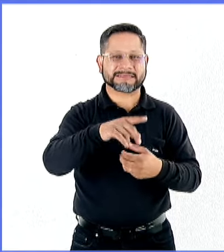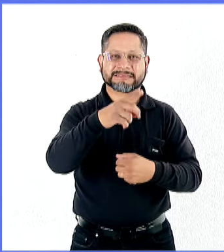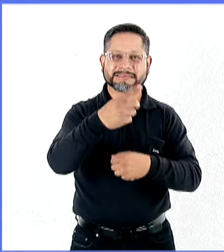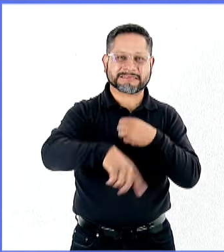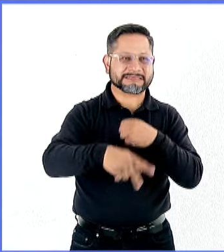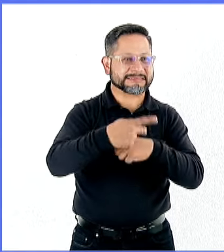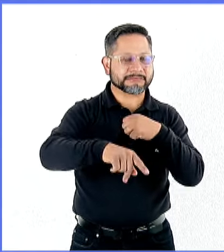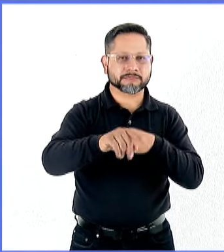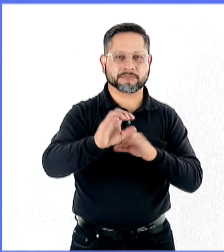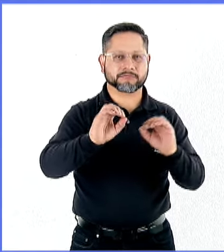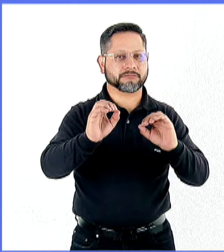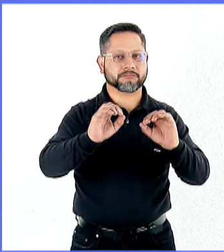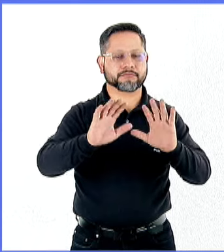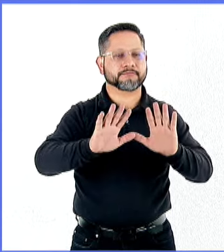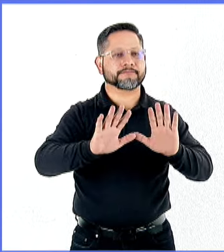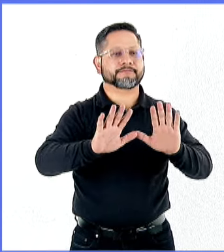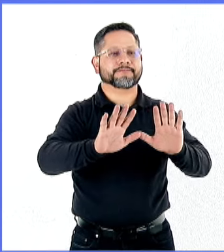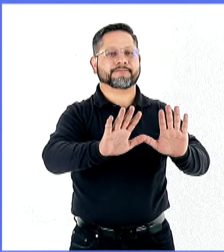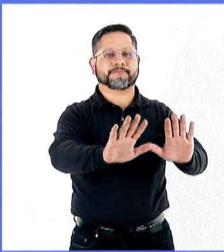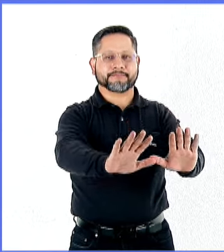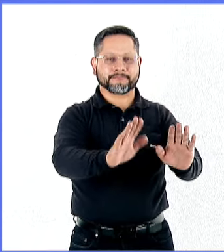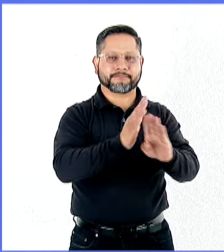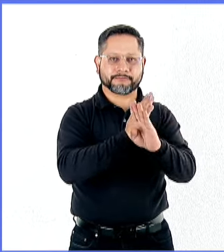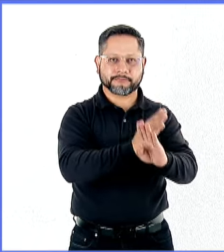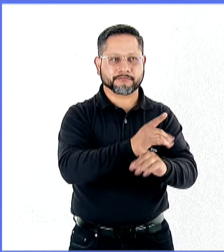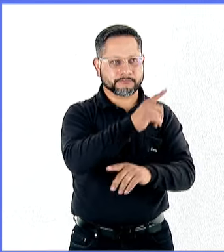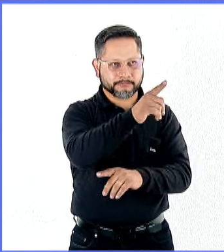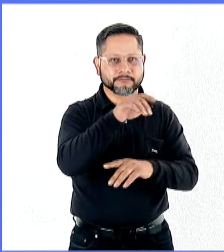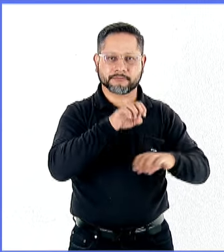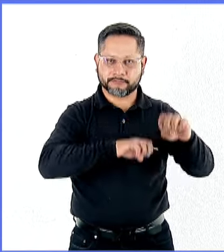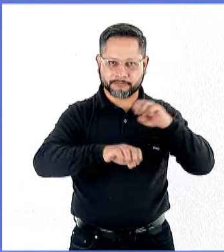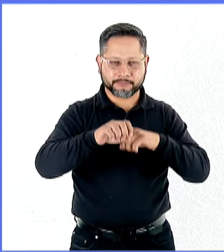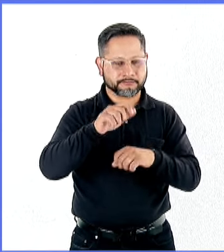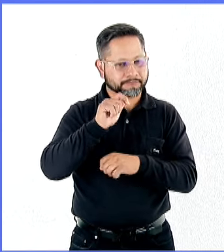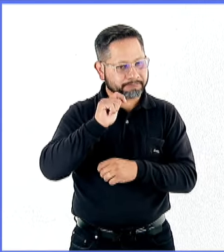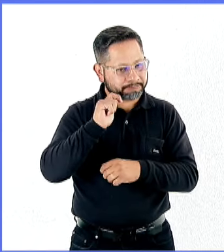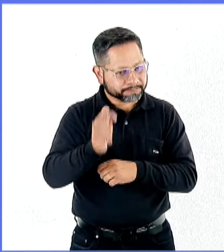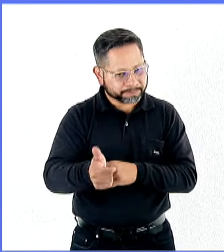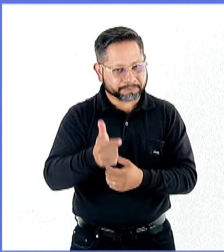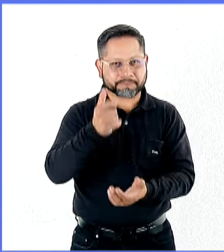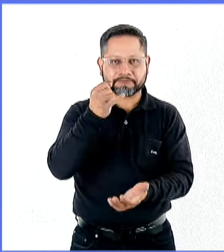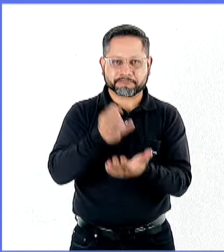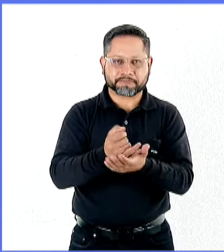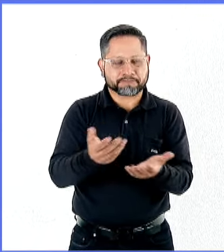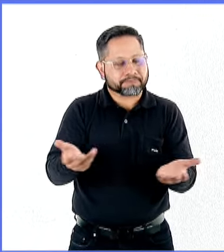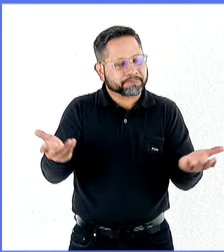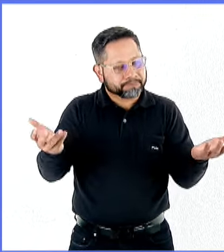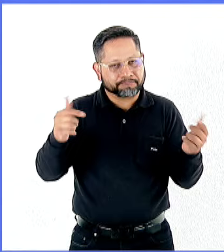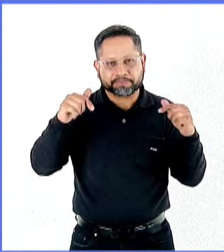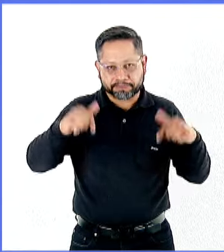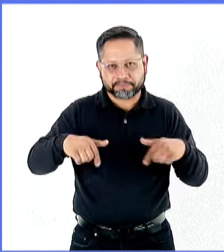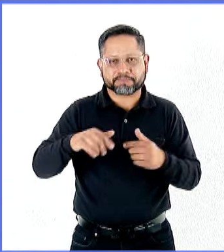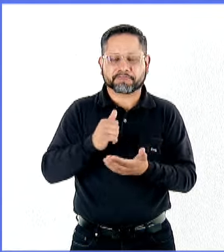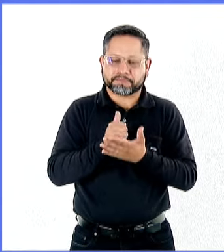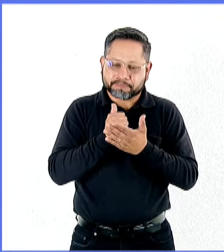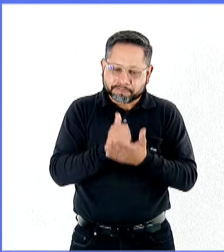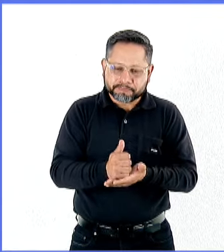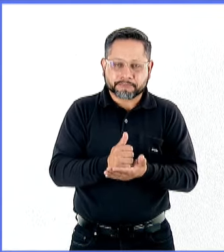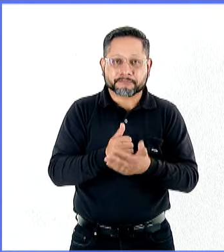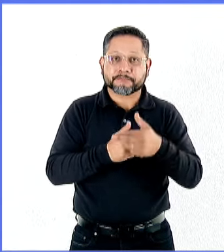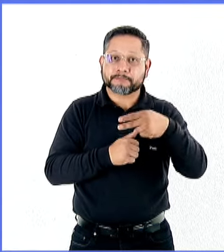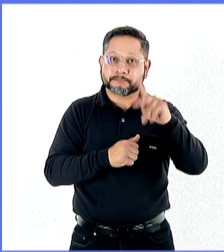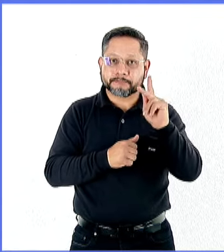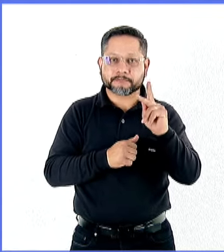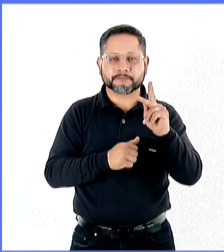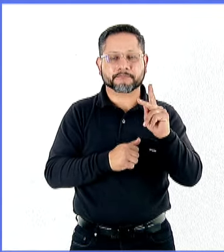un plan integral en el que se vea que las empresas paguen impuestos, finalmente, que eso también ayudaría mucho, pero por otro